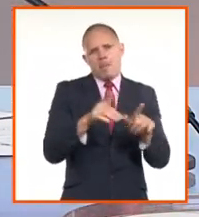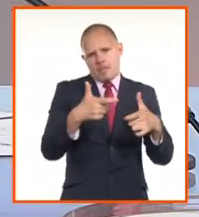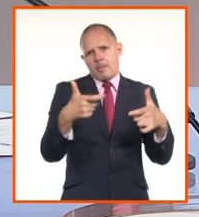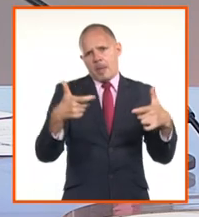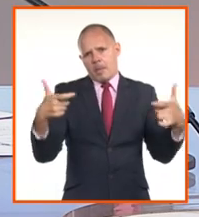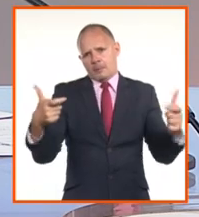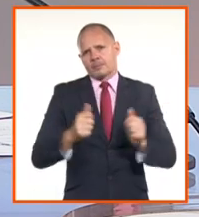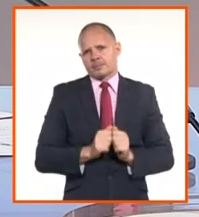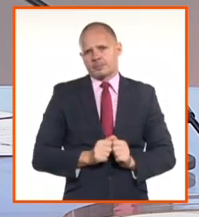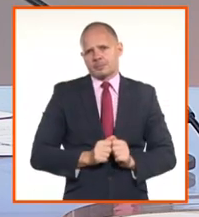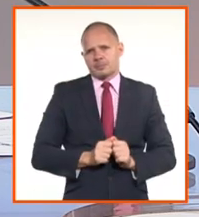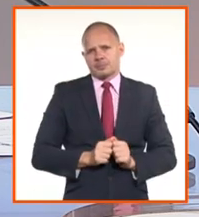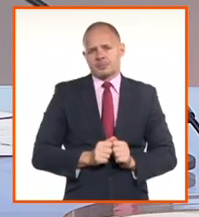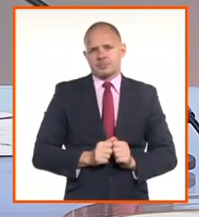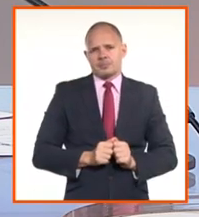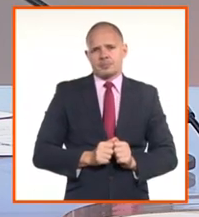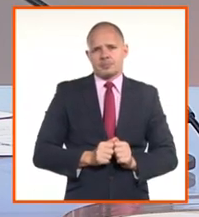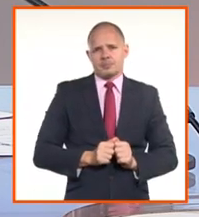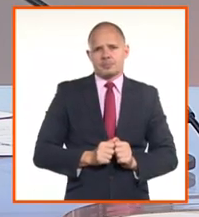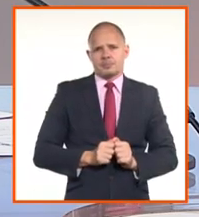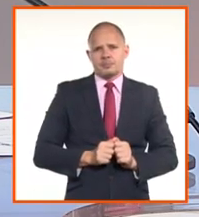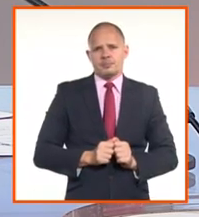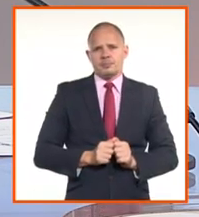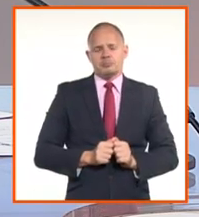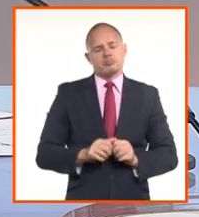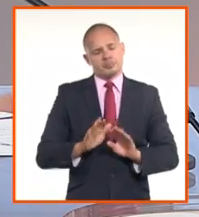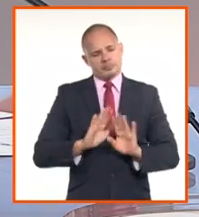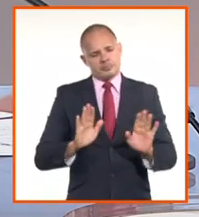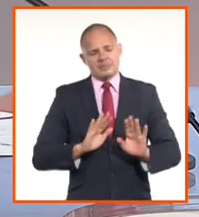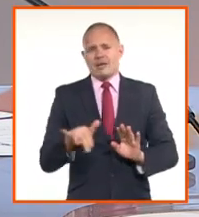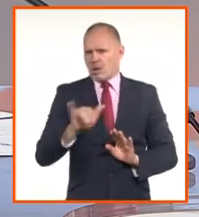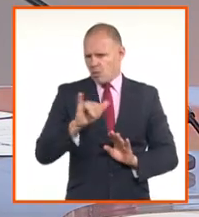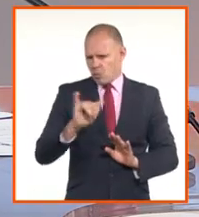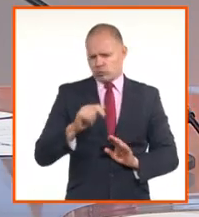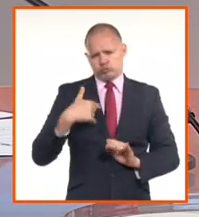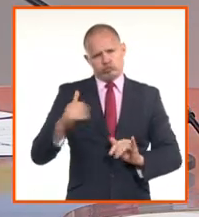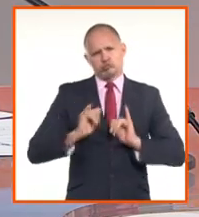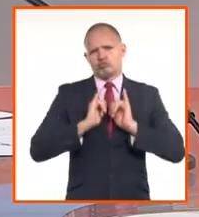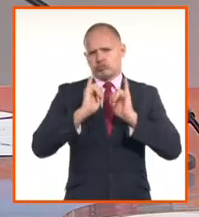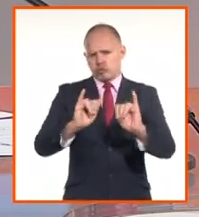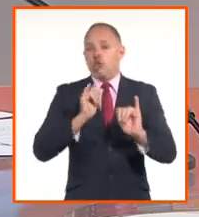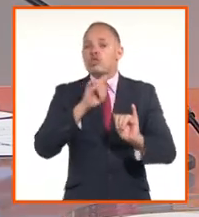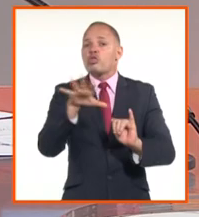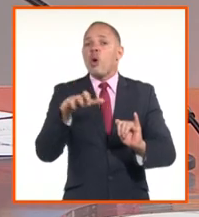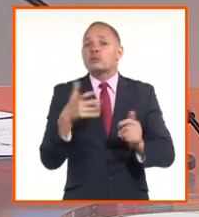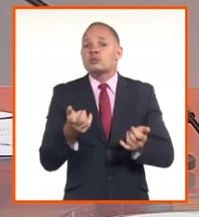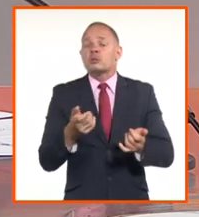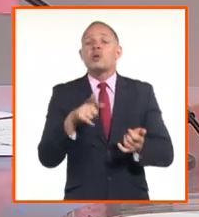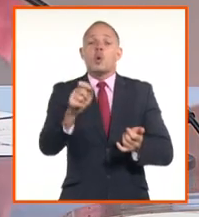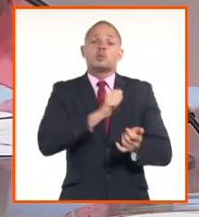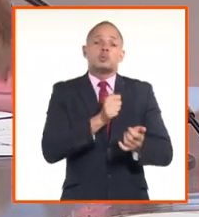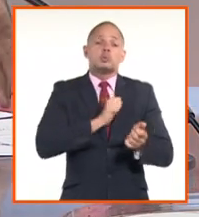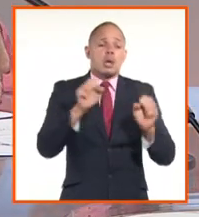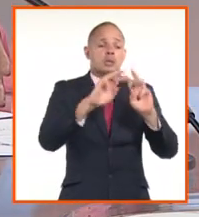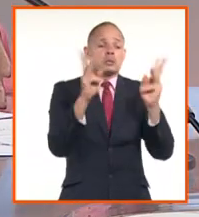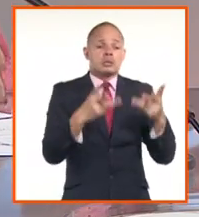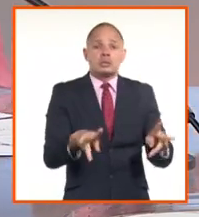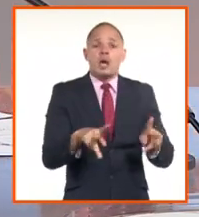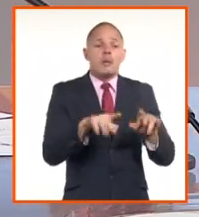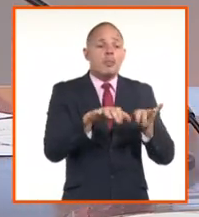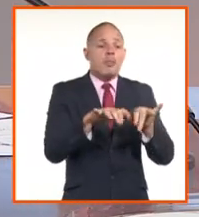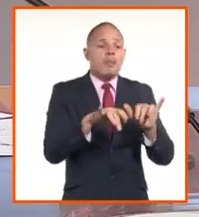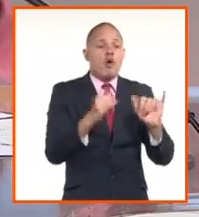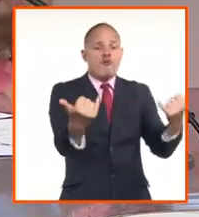prestando ese servicio. Entonces, eso se hará anunciado en las páginas web y en las otras vías que tienen los bancos para que la